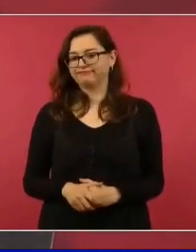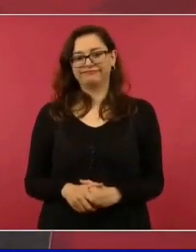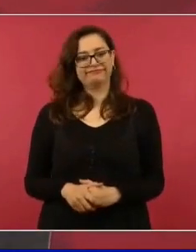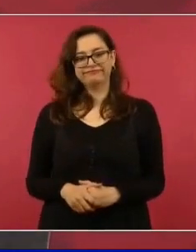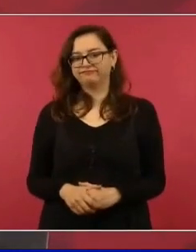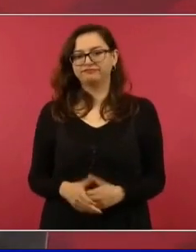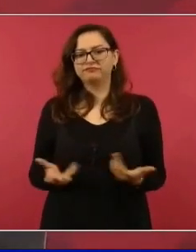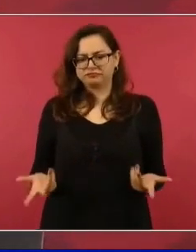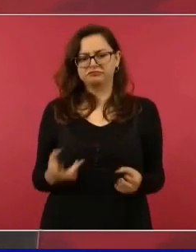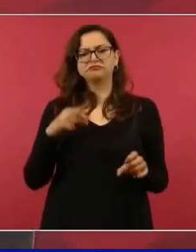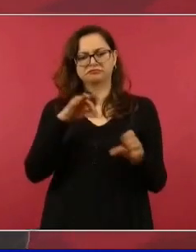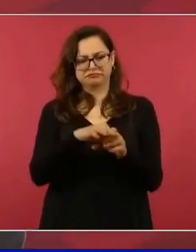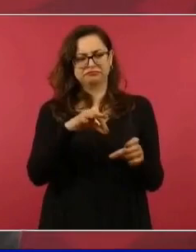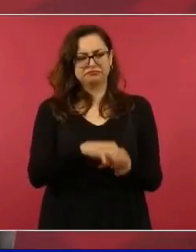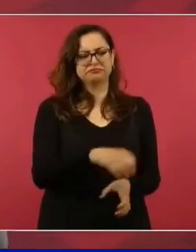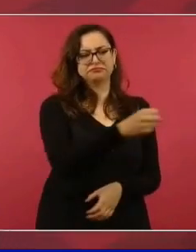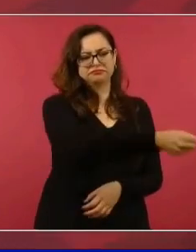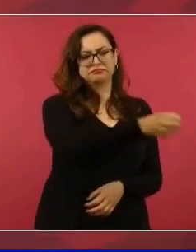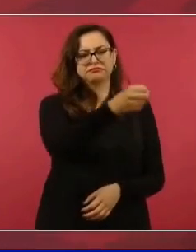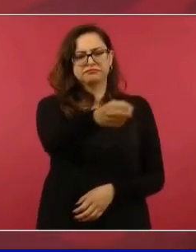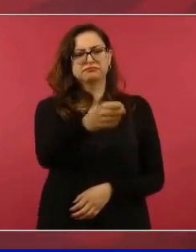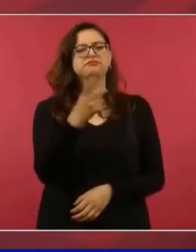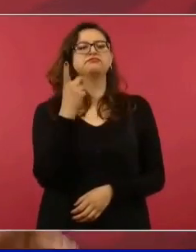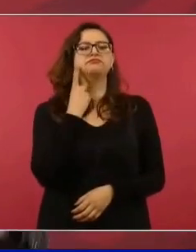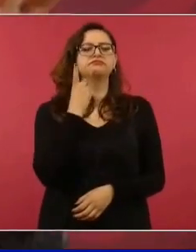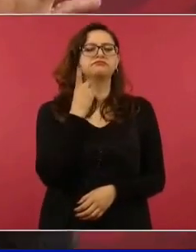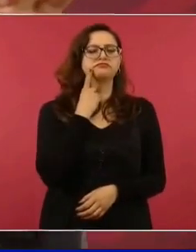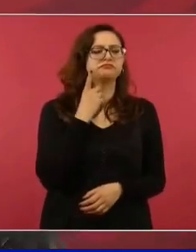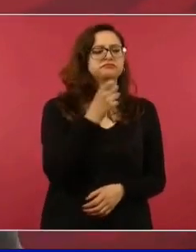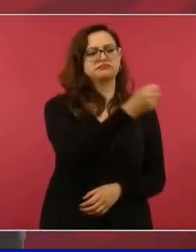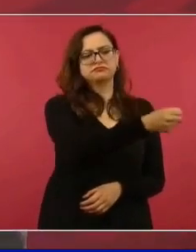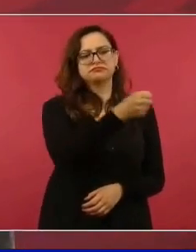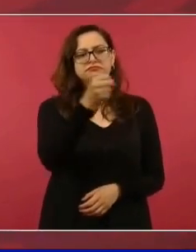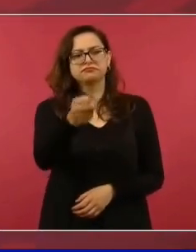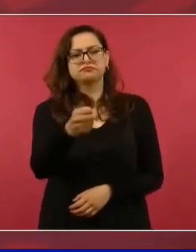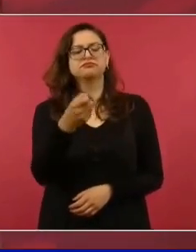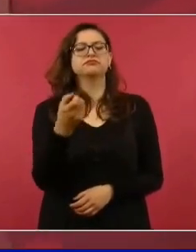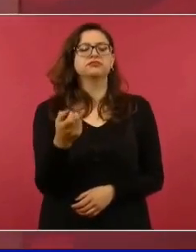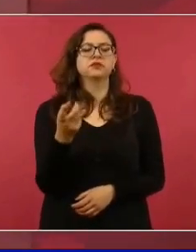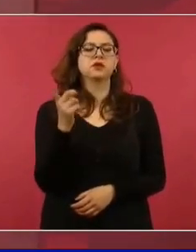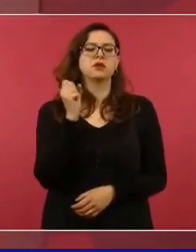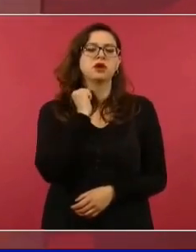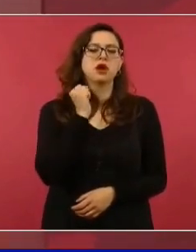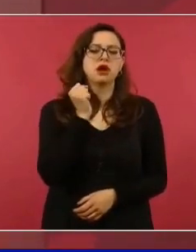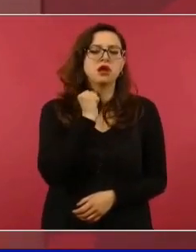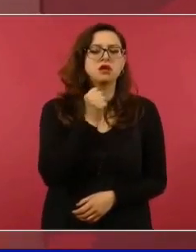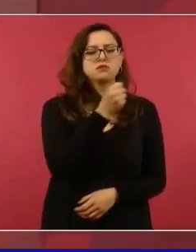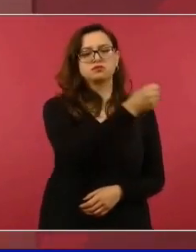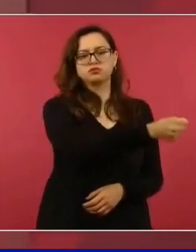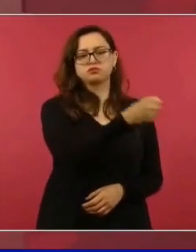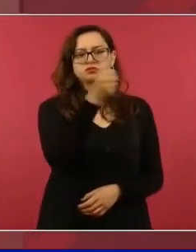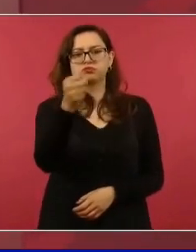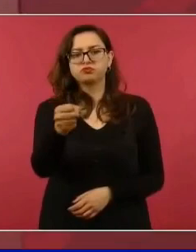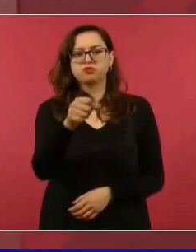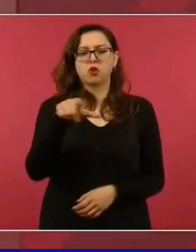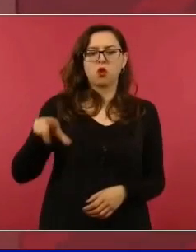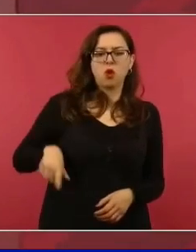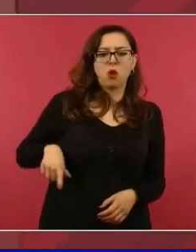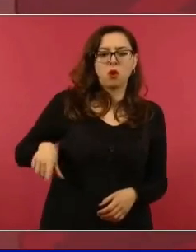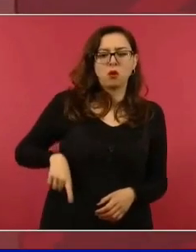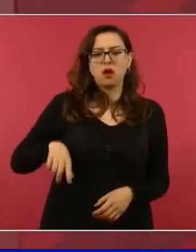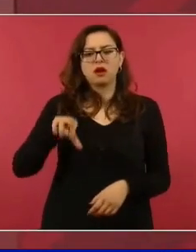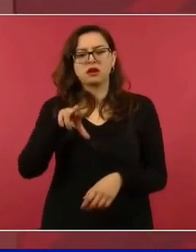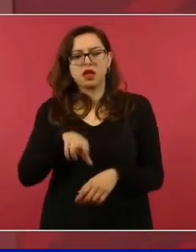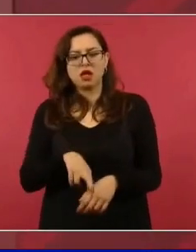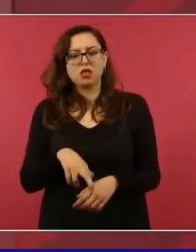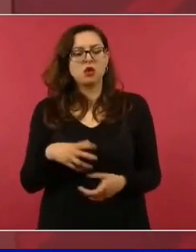senador, tú eres nuestro gobernador, tú eres nuestro presidente, ya tú resuelve y